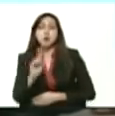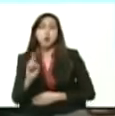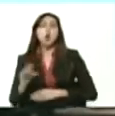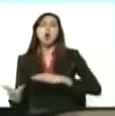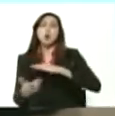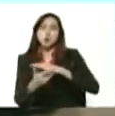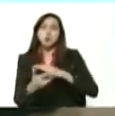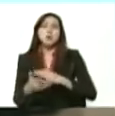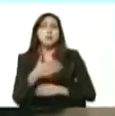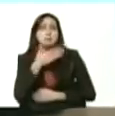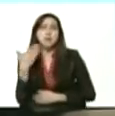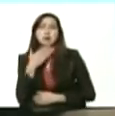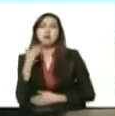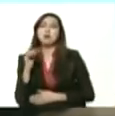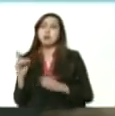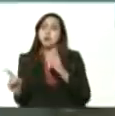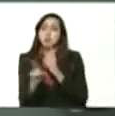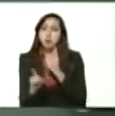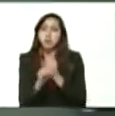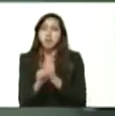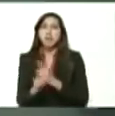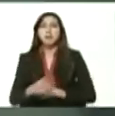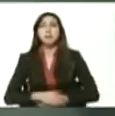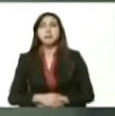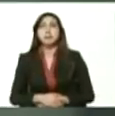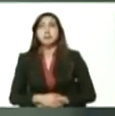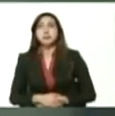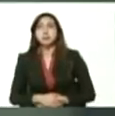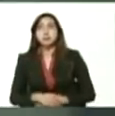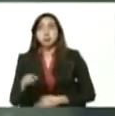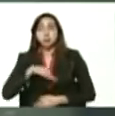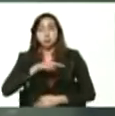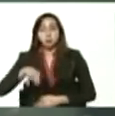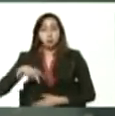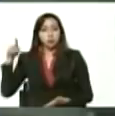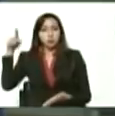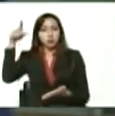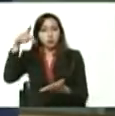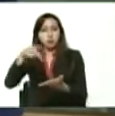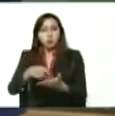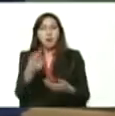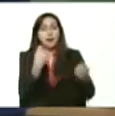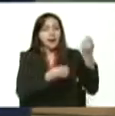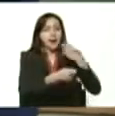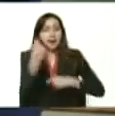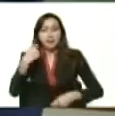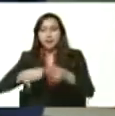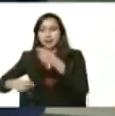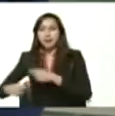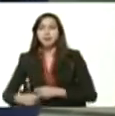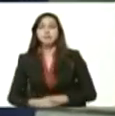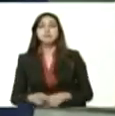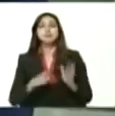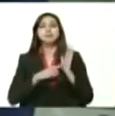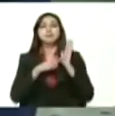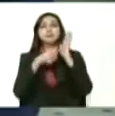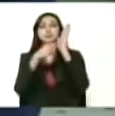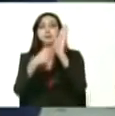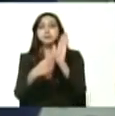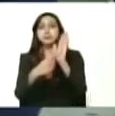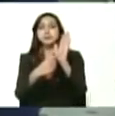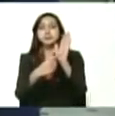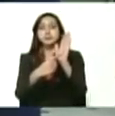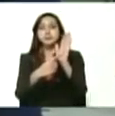vía online. Aquí estamos, presidente, haciendo la venta en vivo de